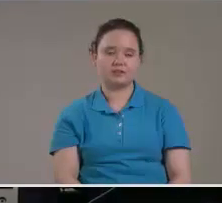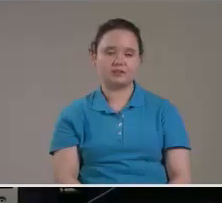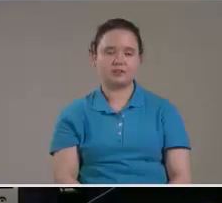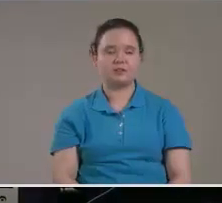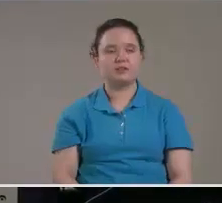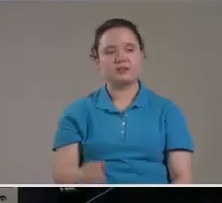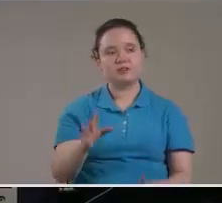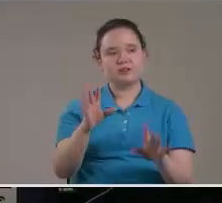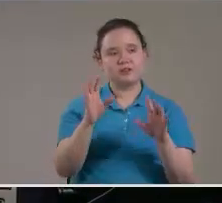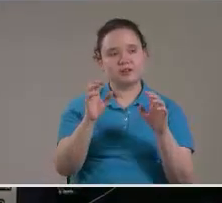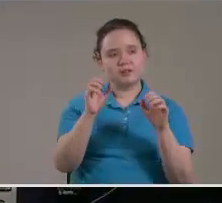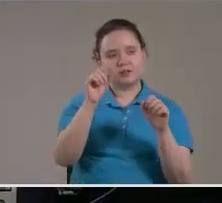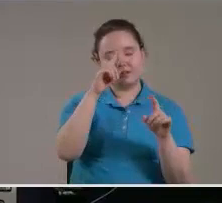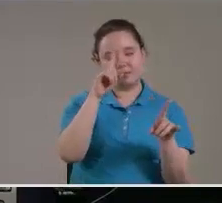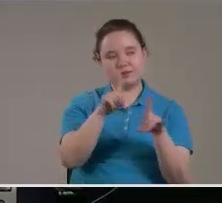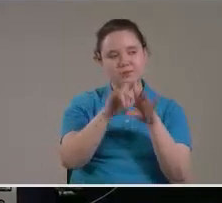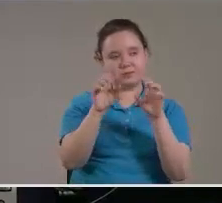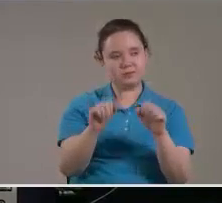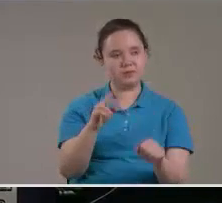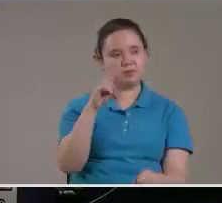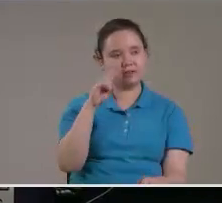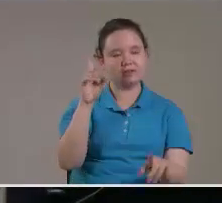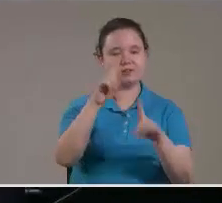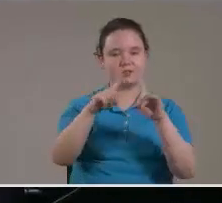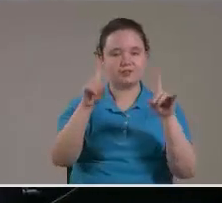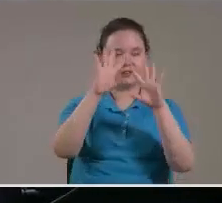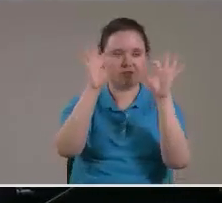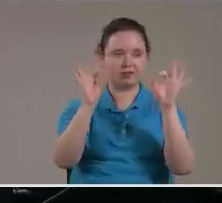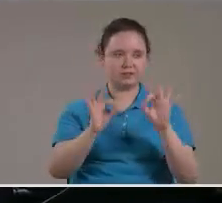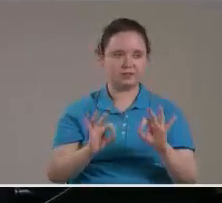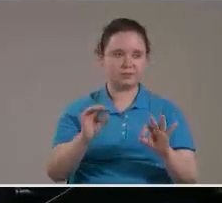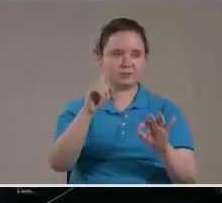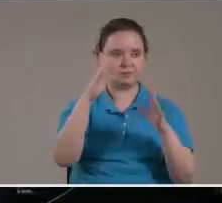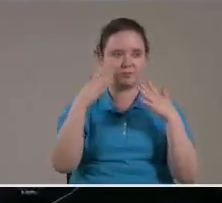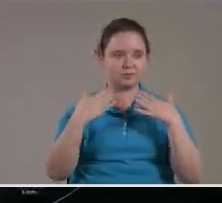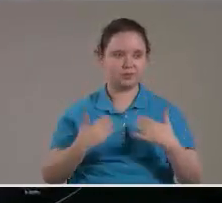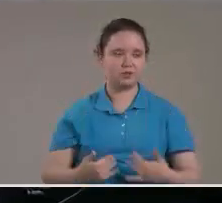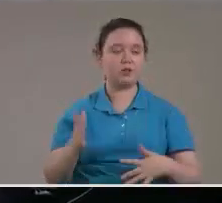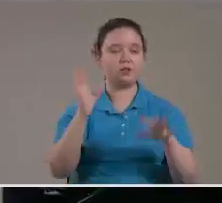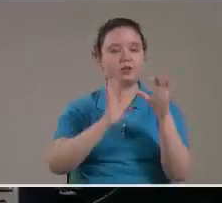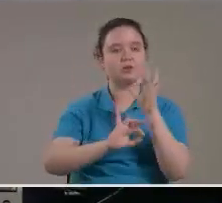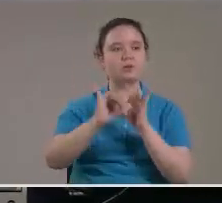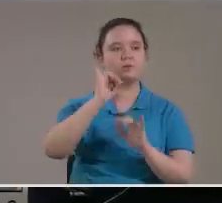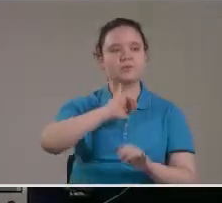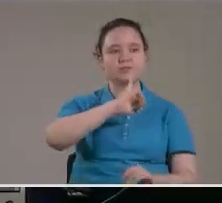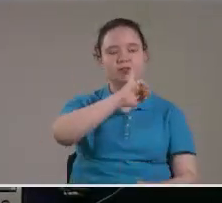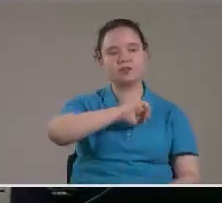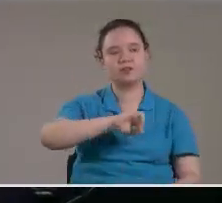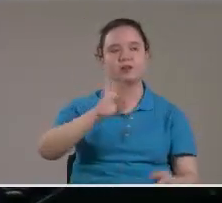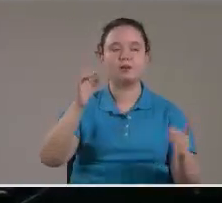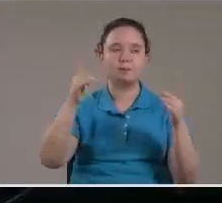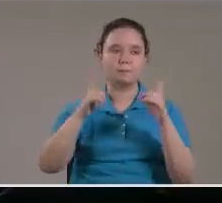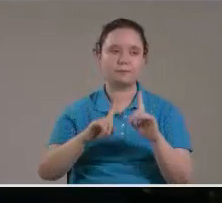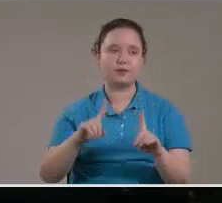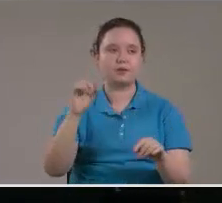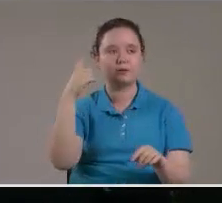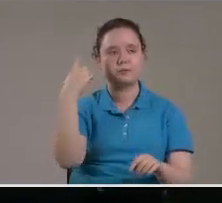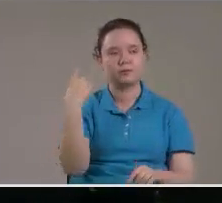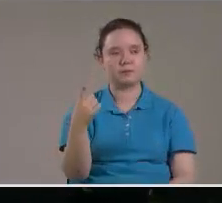Puede ser tomada Depende de la perspectiva Que se esté predicando Como la humanidad O como Israel Pero Lo